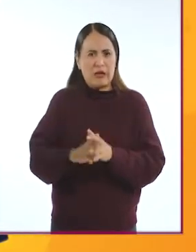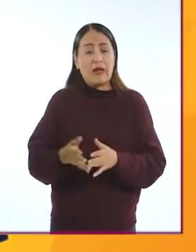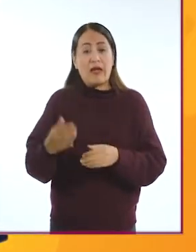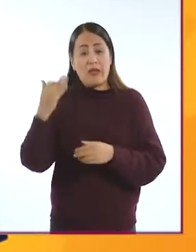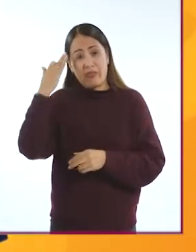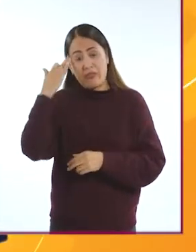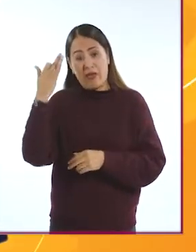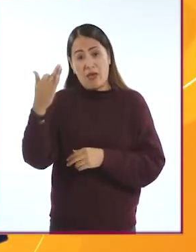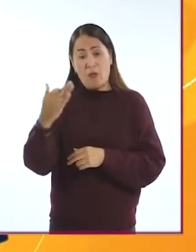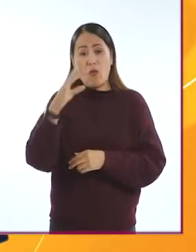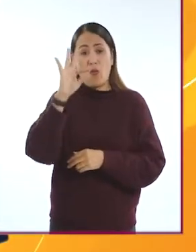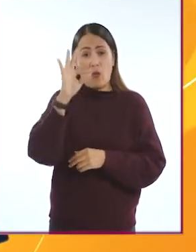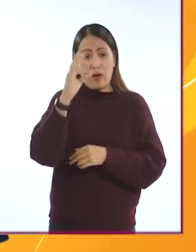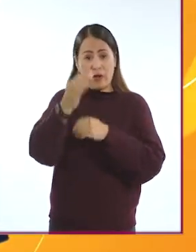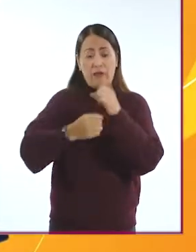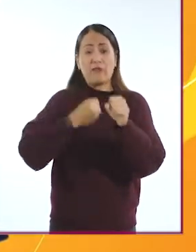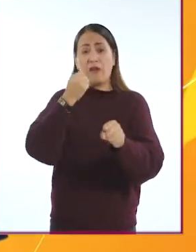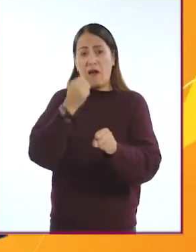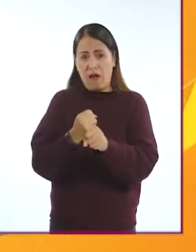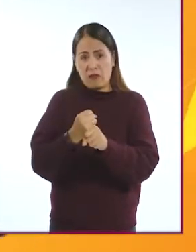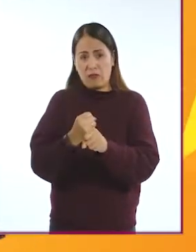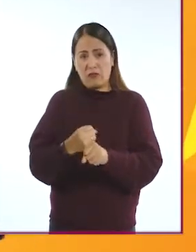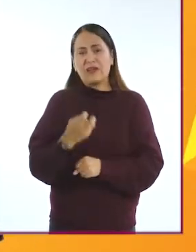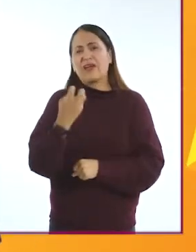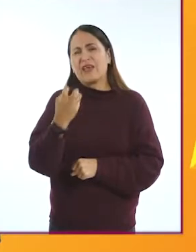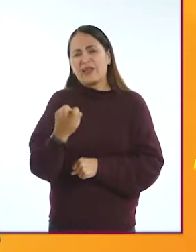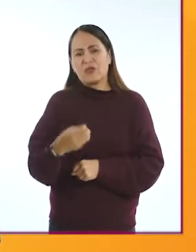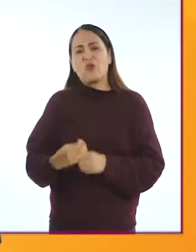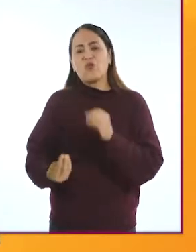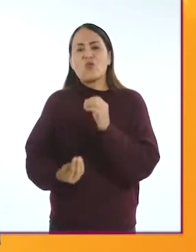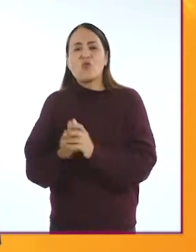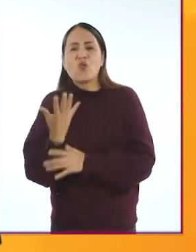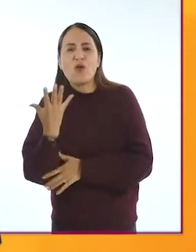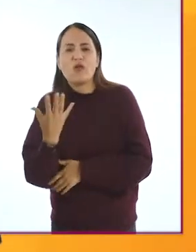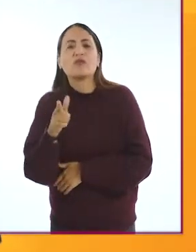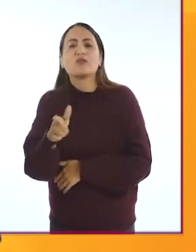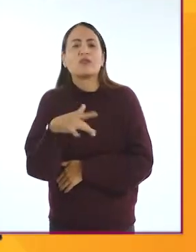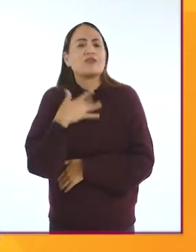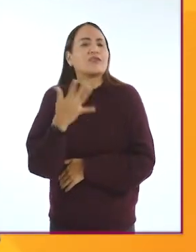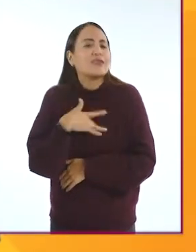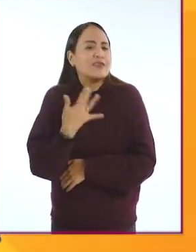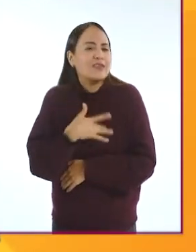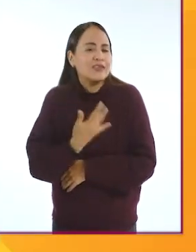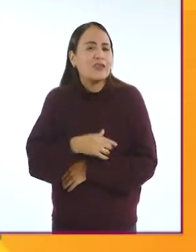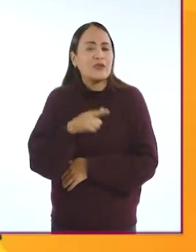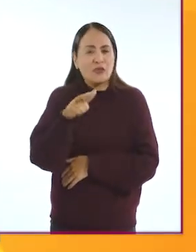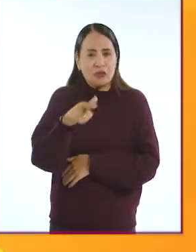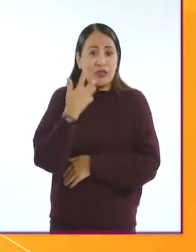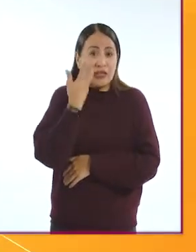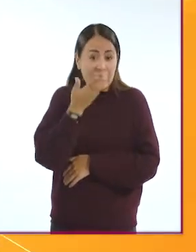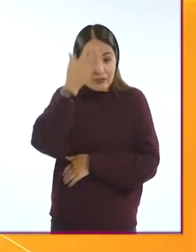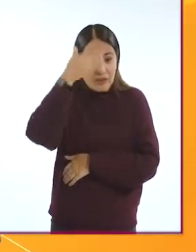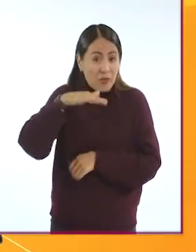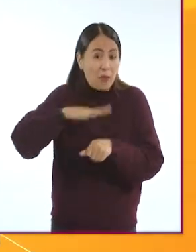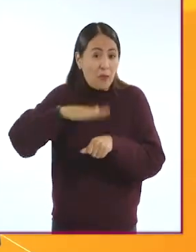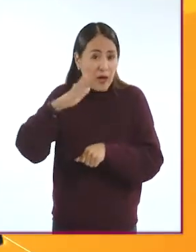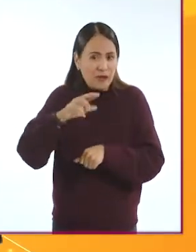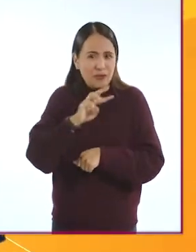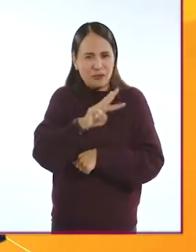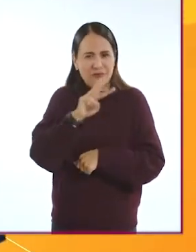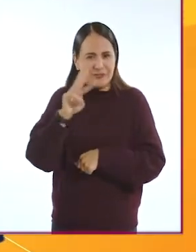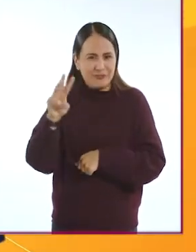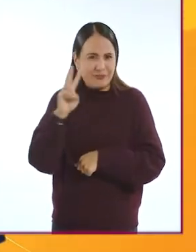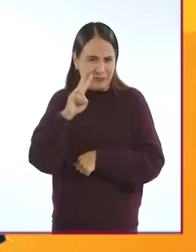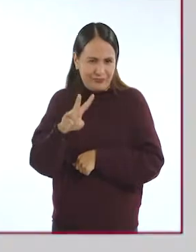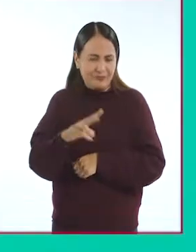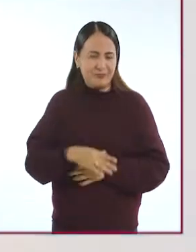se ha implementado durante más de 40 años. ¿Qué te parece esta innovación tecnológica? Si quieres saber más de DTOP Project, visita su página